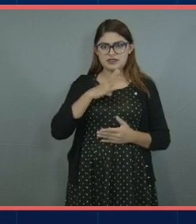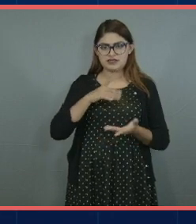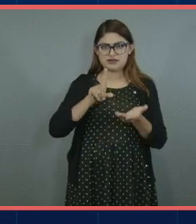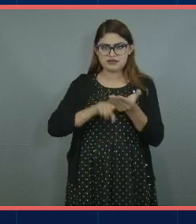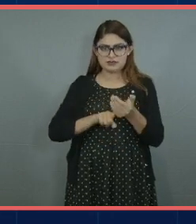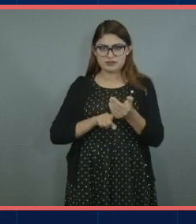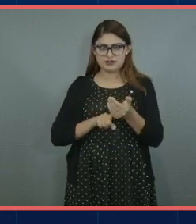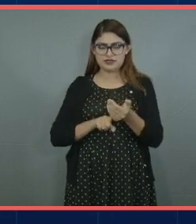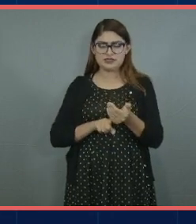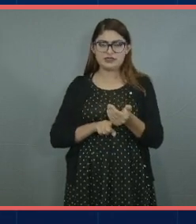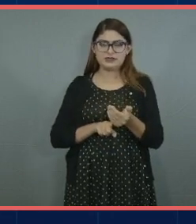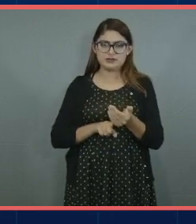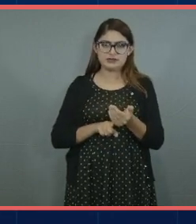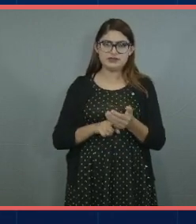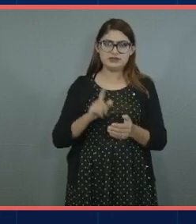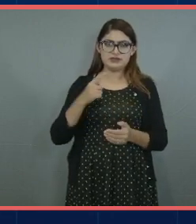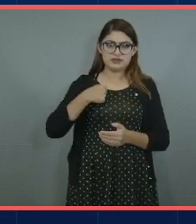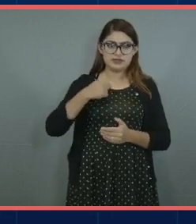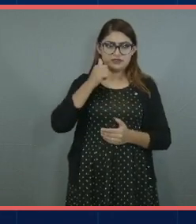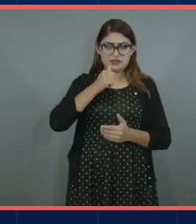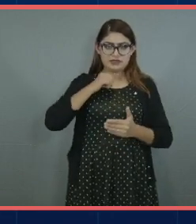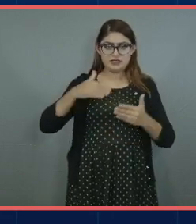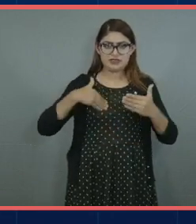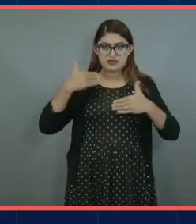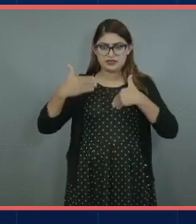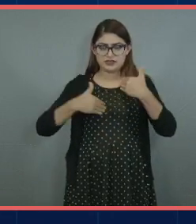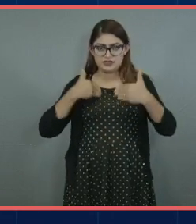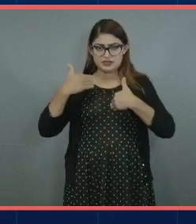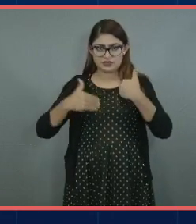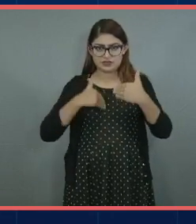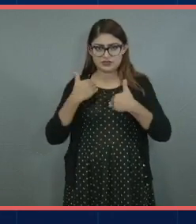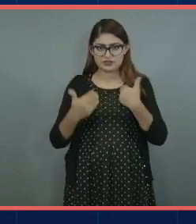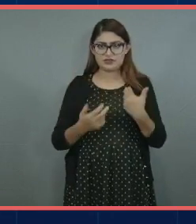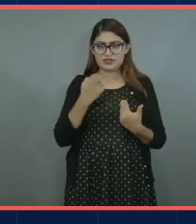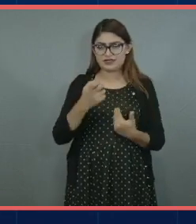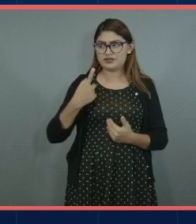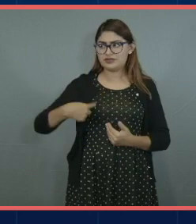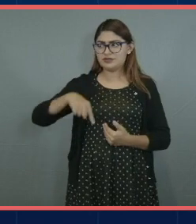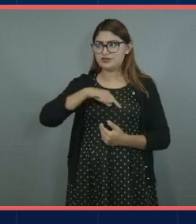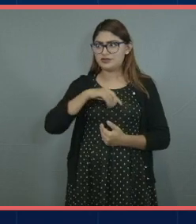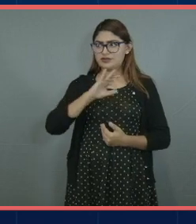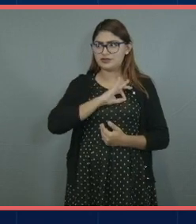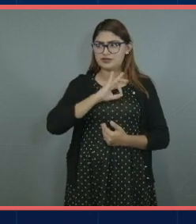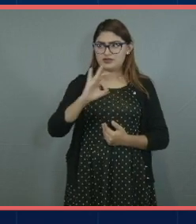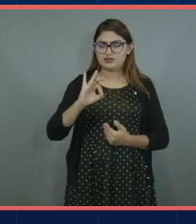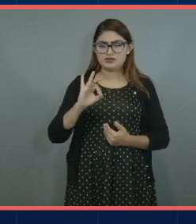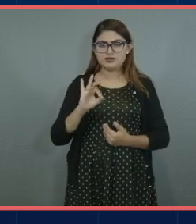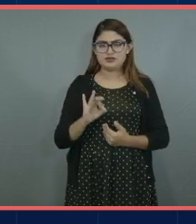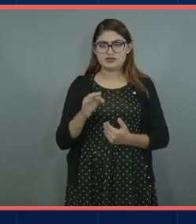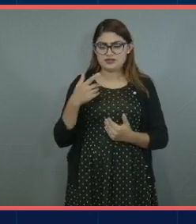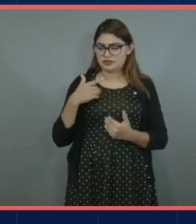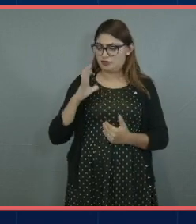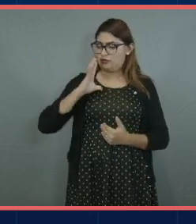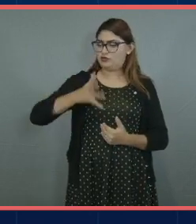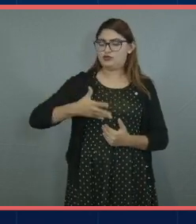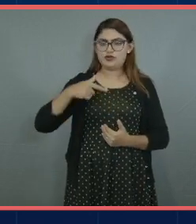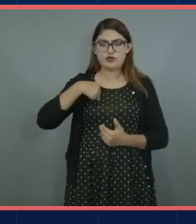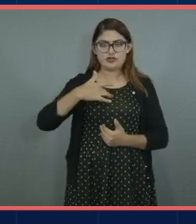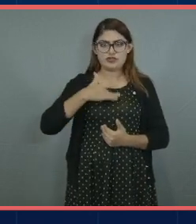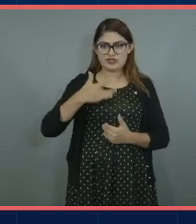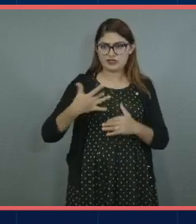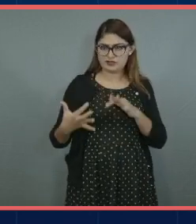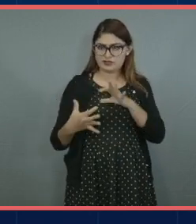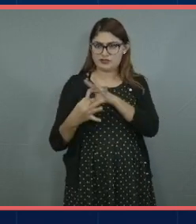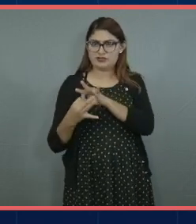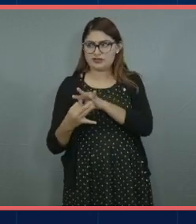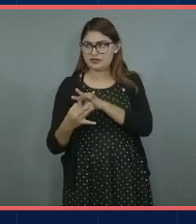mucho amor que siempre lo disfruten y que pues bueno se sientan orgullosos de pertenecer hoy a este grupo de chavos